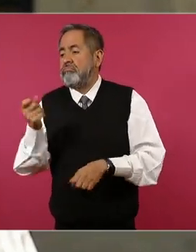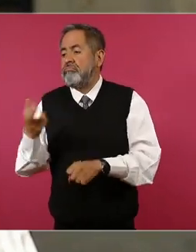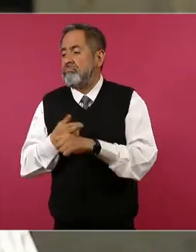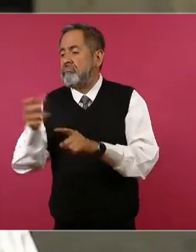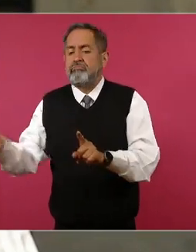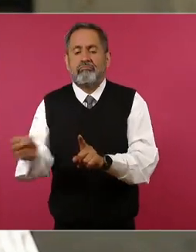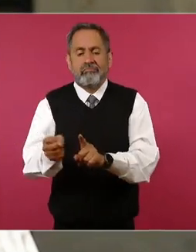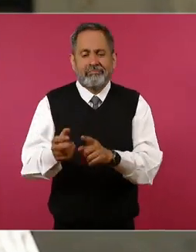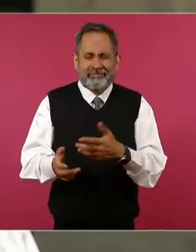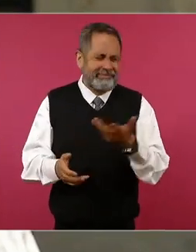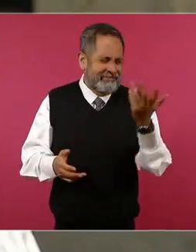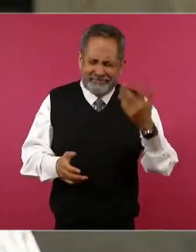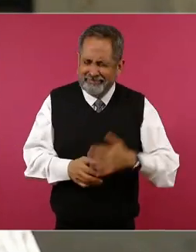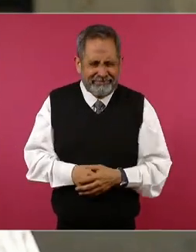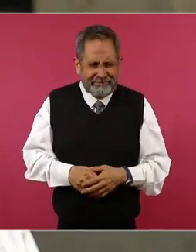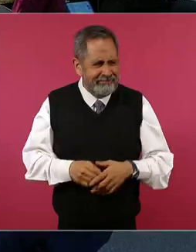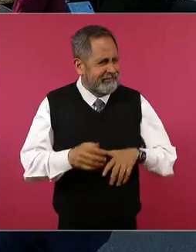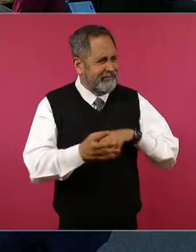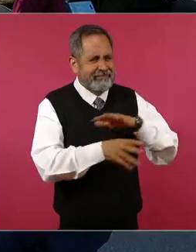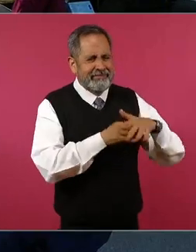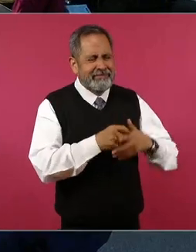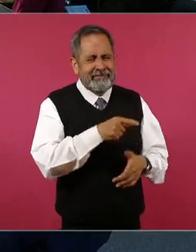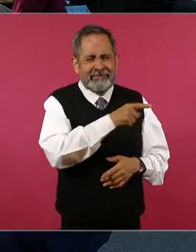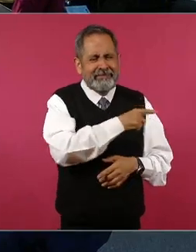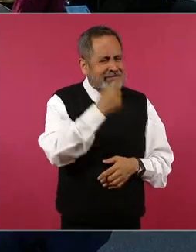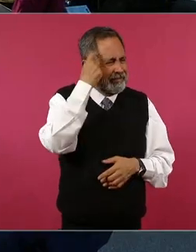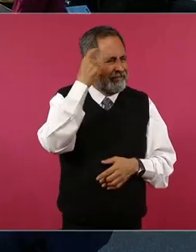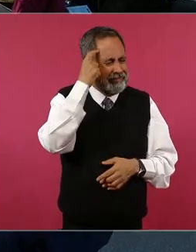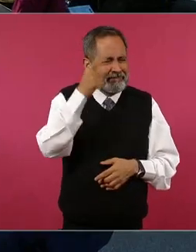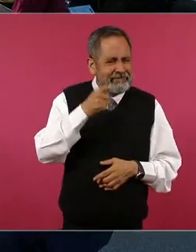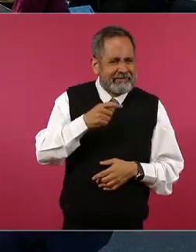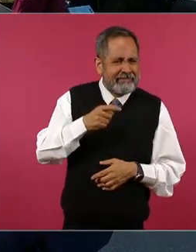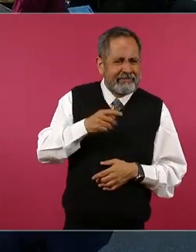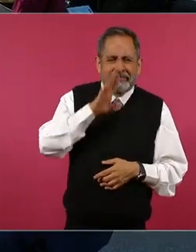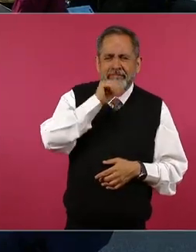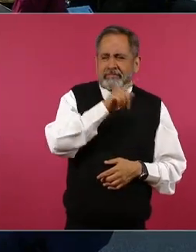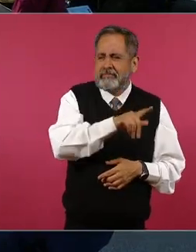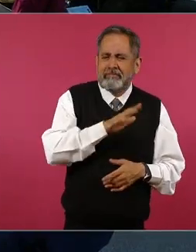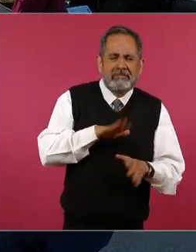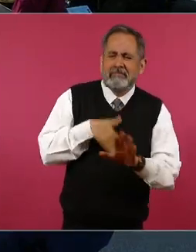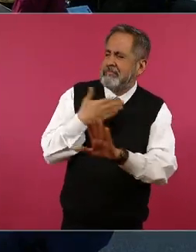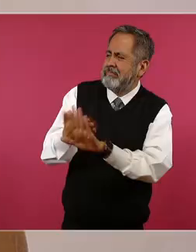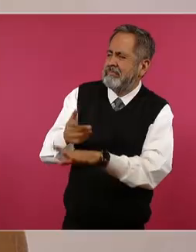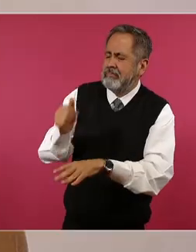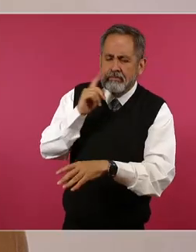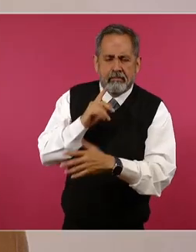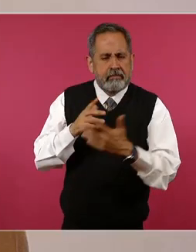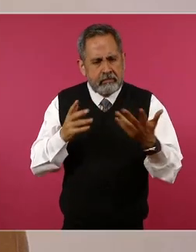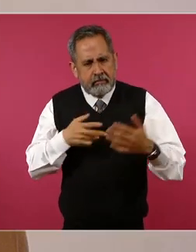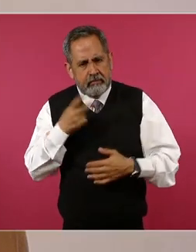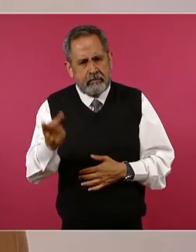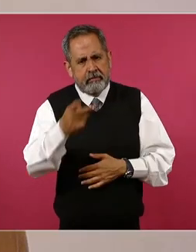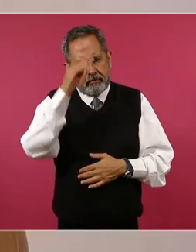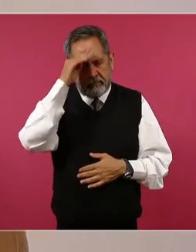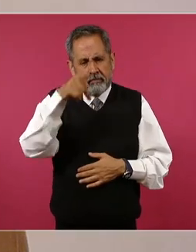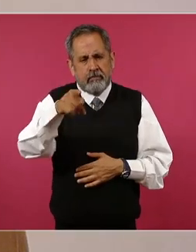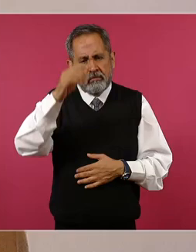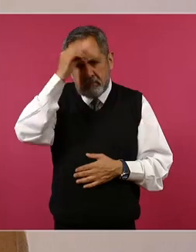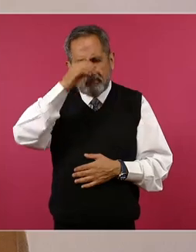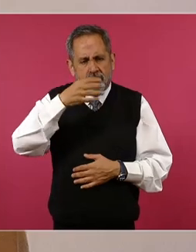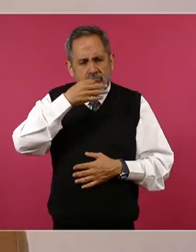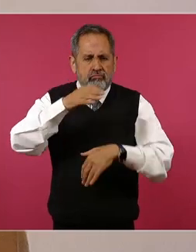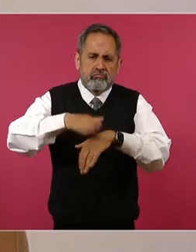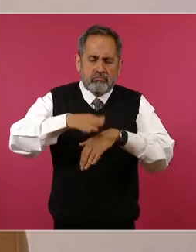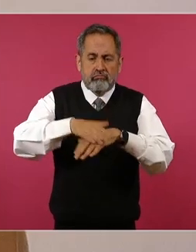ese cargo o sea hay un desprecio y hay y hay un ánimo así yo le preguntaría presidente qué es lo que usted